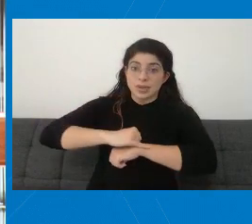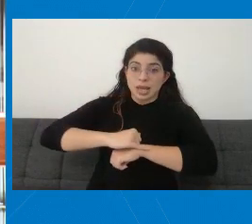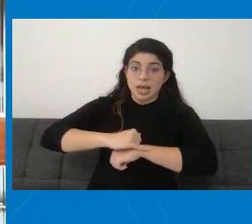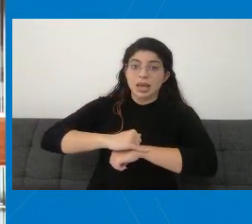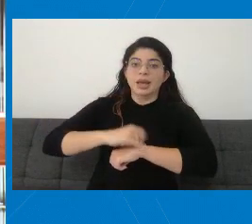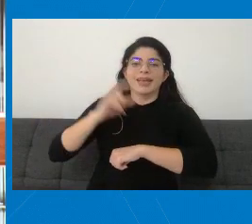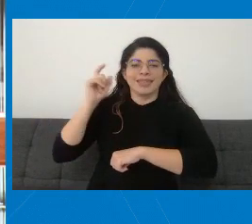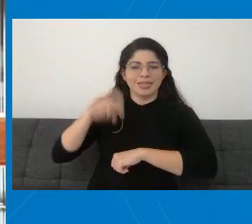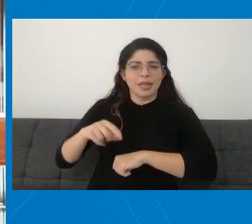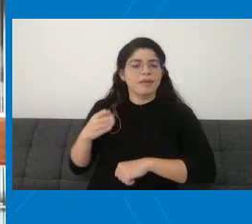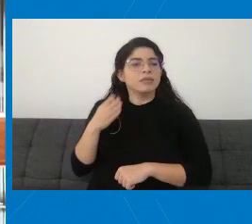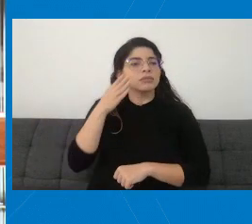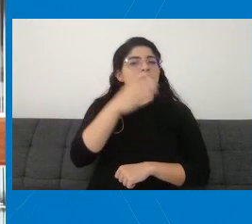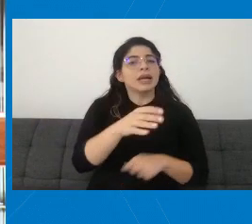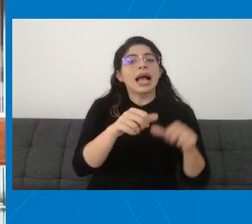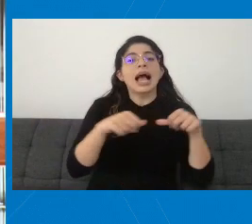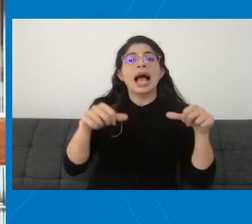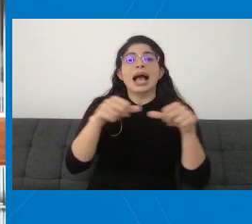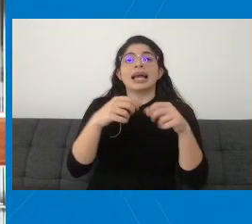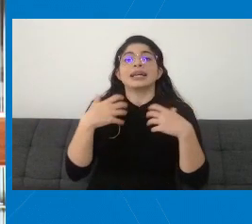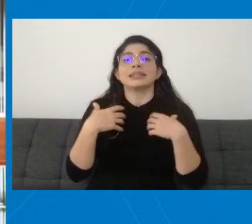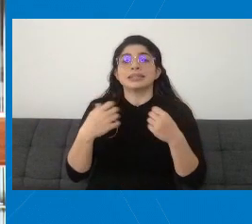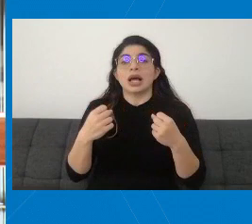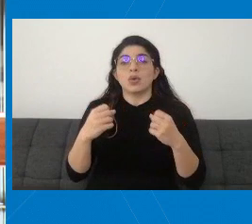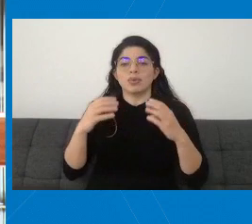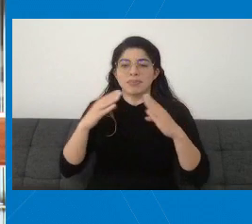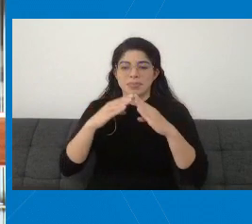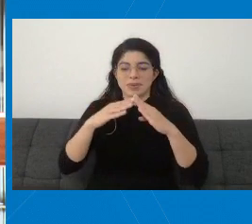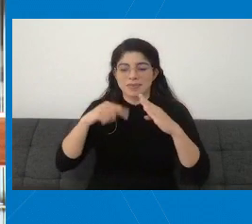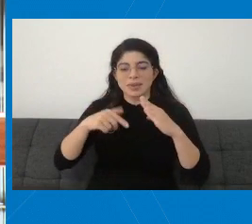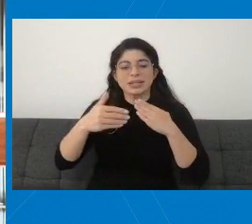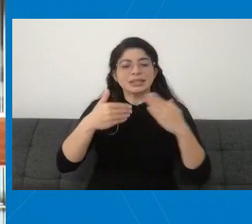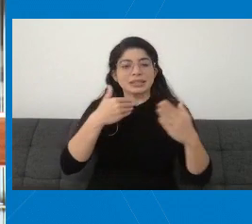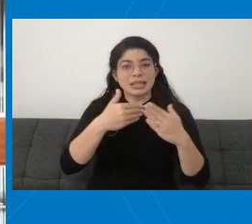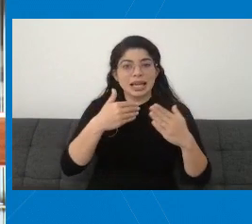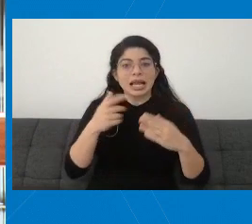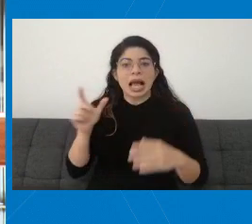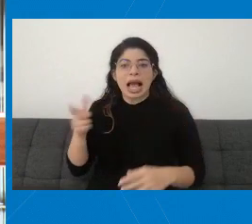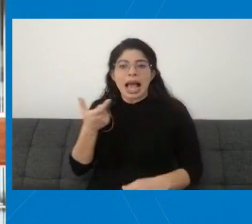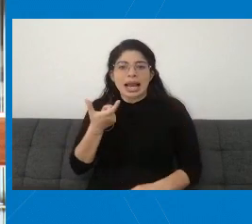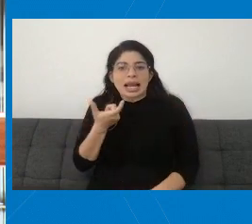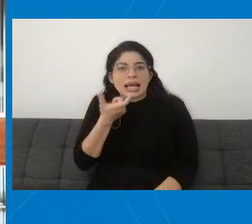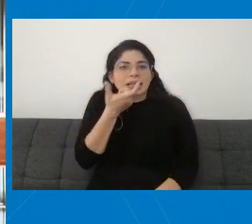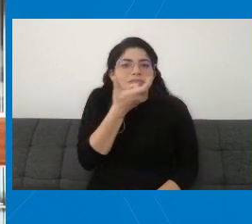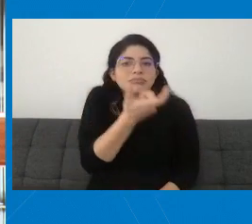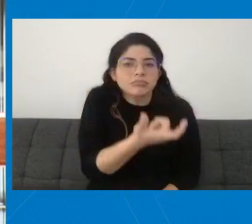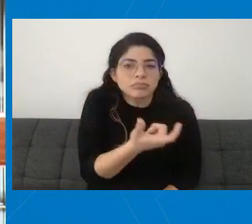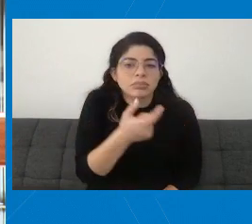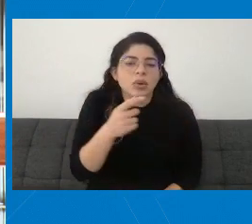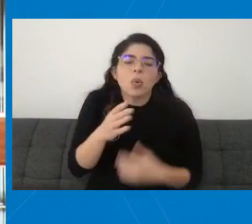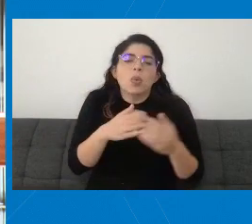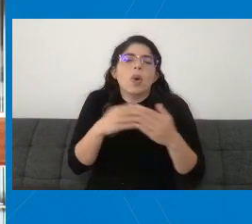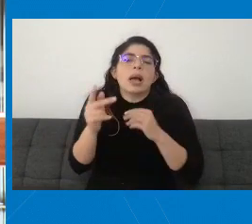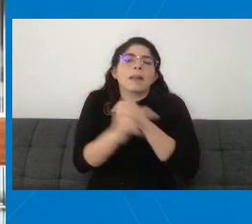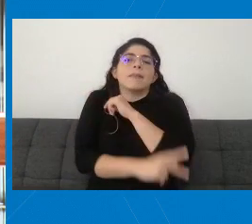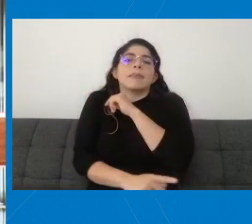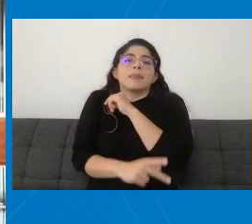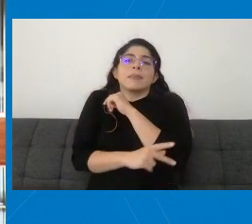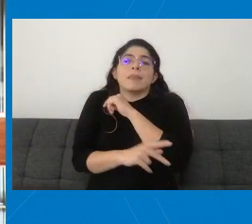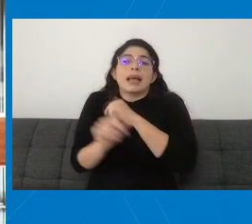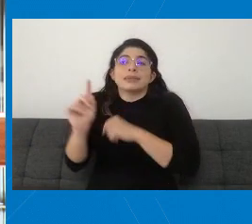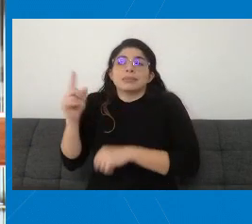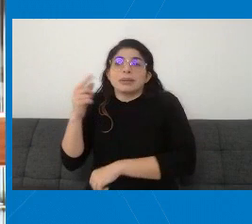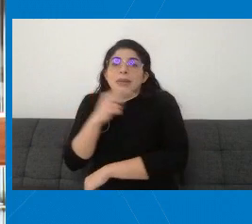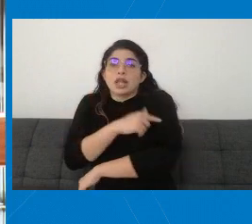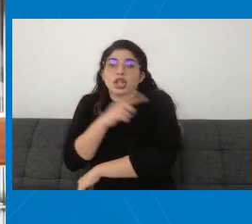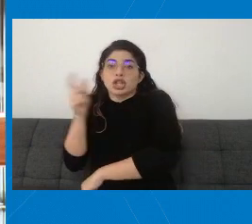Deben presentarse al área de salud que les corresponde, ¿verdad? Con el carnet del CDC o del país donde se aplicó la primera dosis